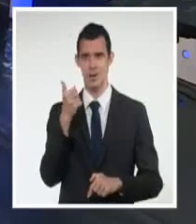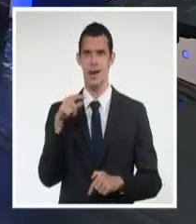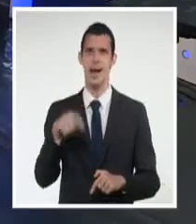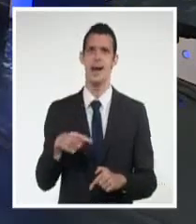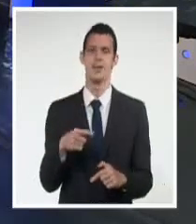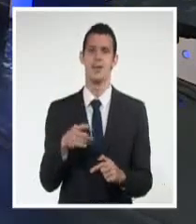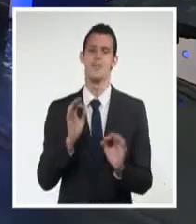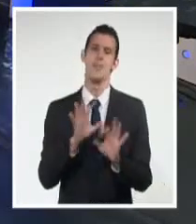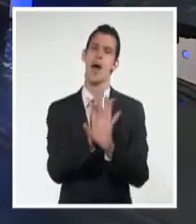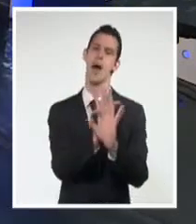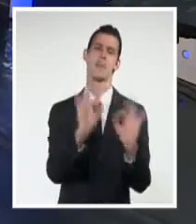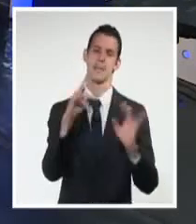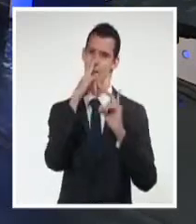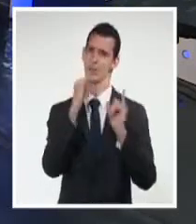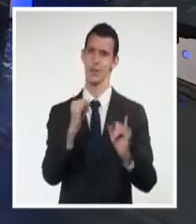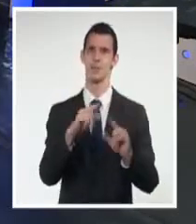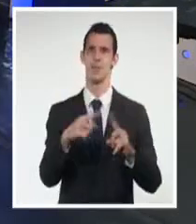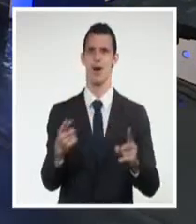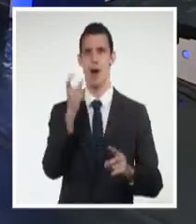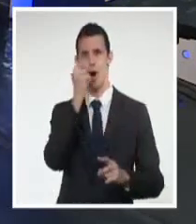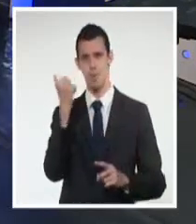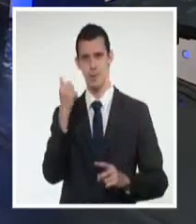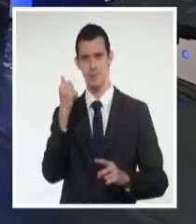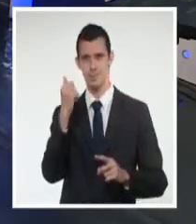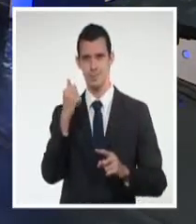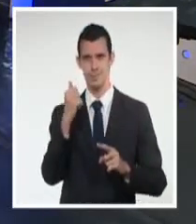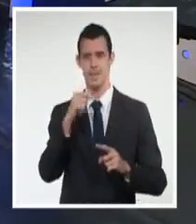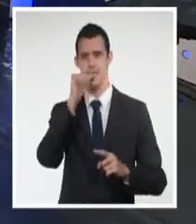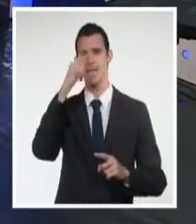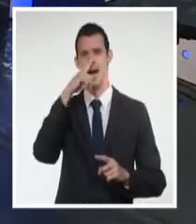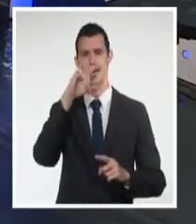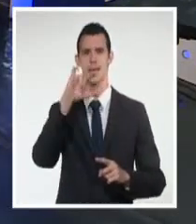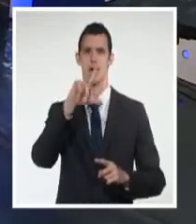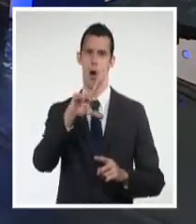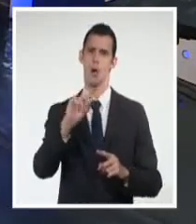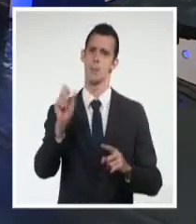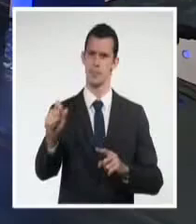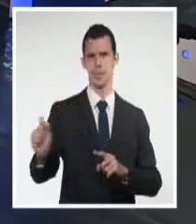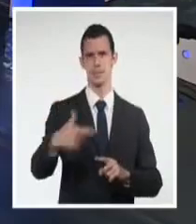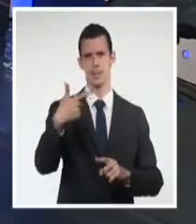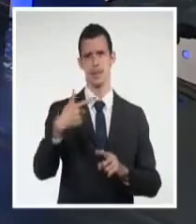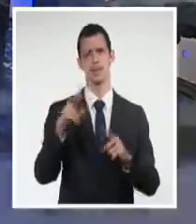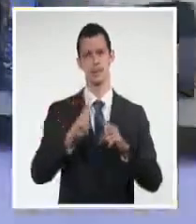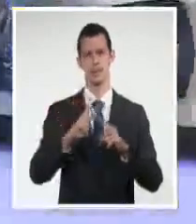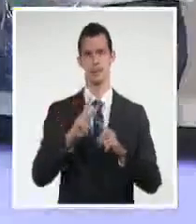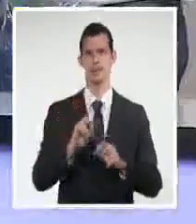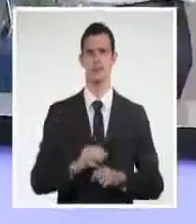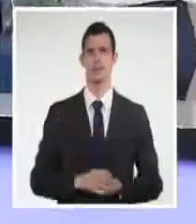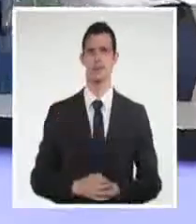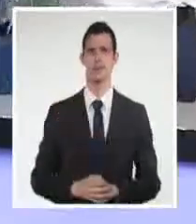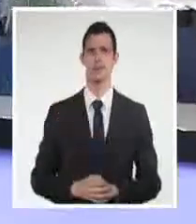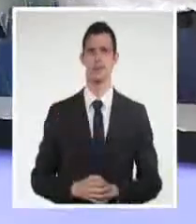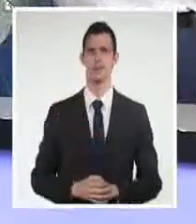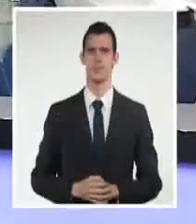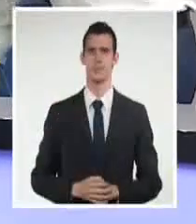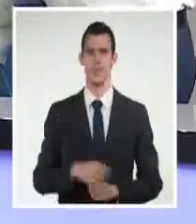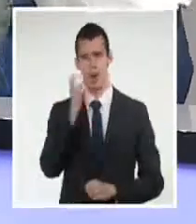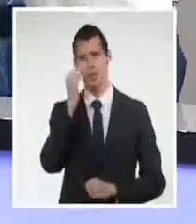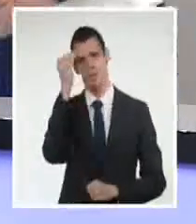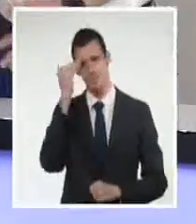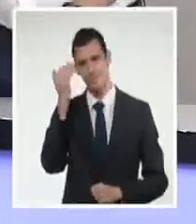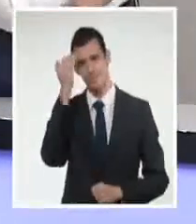realmente especial, Danilo Sirio, vicepresidente del ICRT. Muchas gracias, muchas gracias.